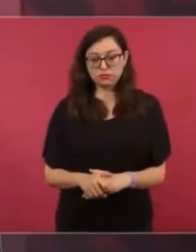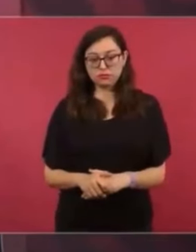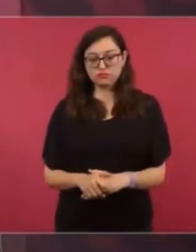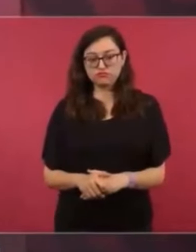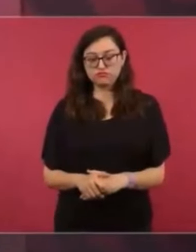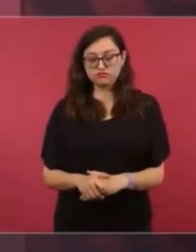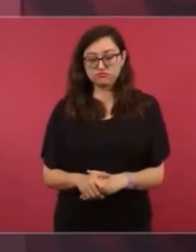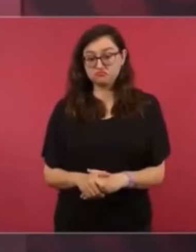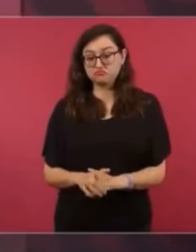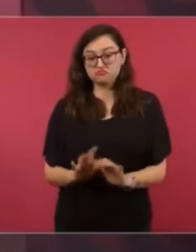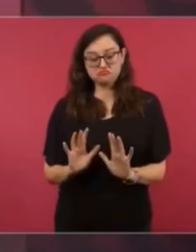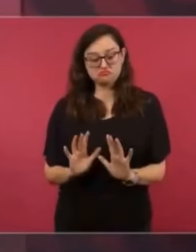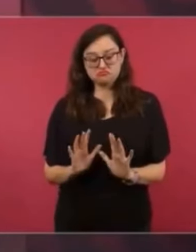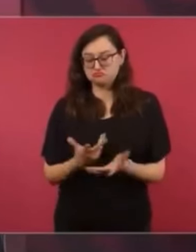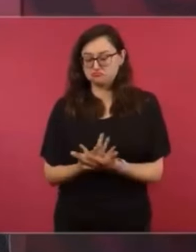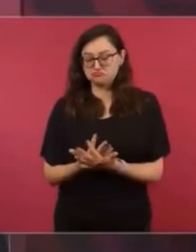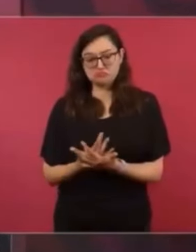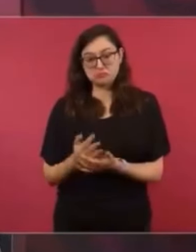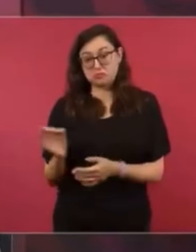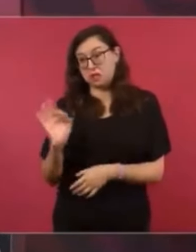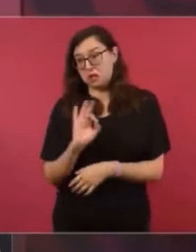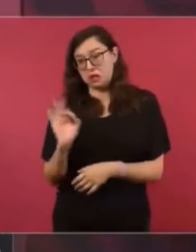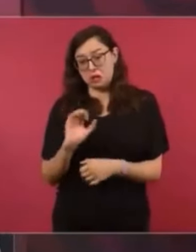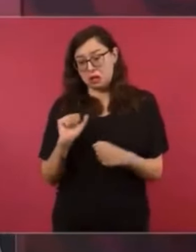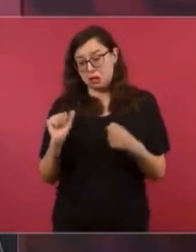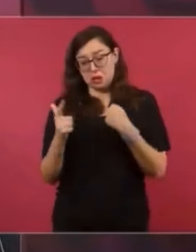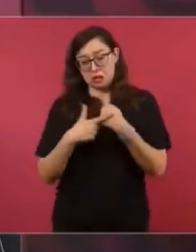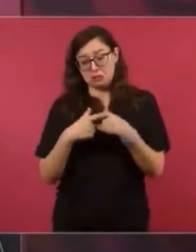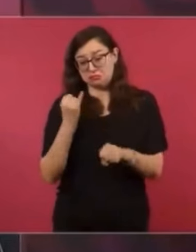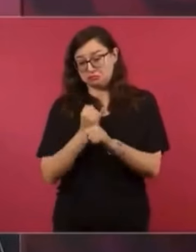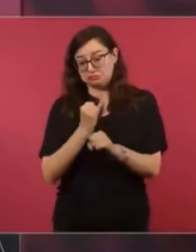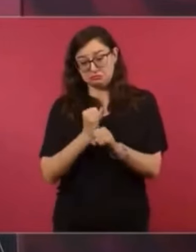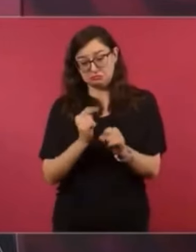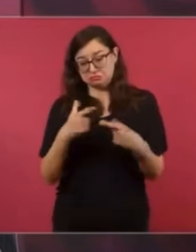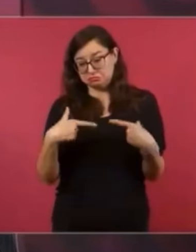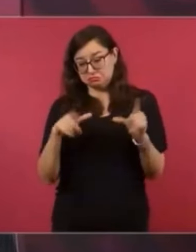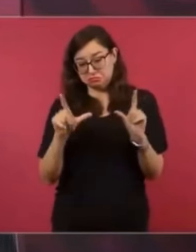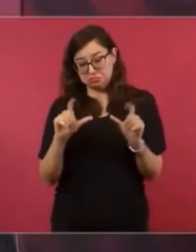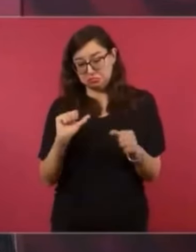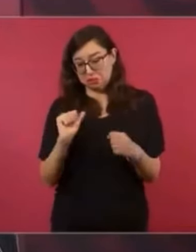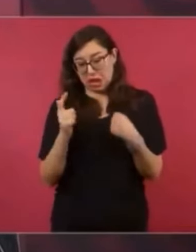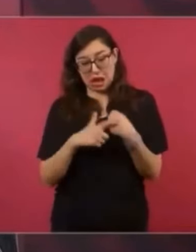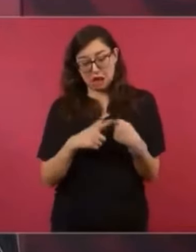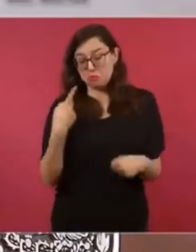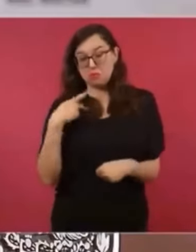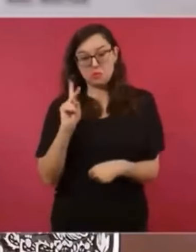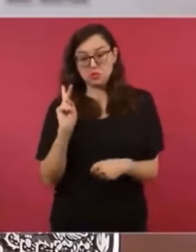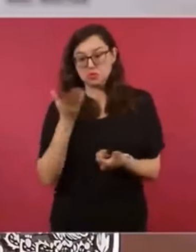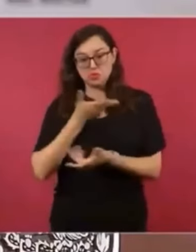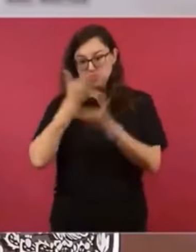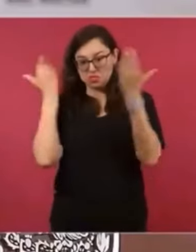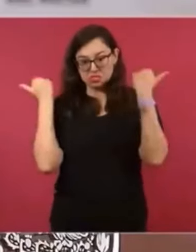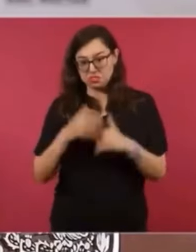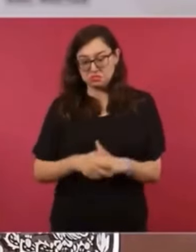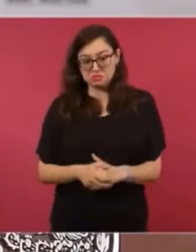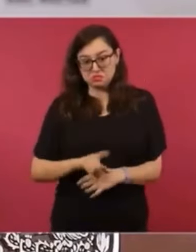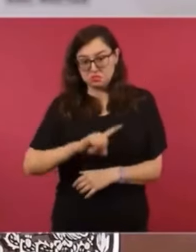subo algo. Y al día siguiente vamos a estar aquí y vamos a hablar más.